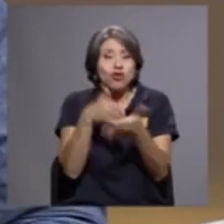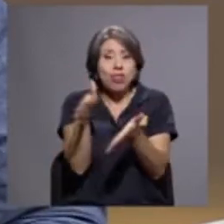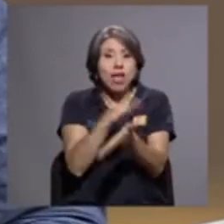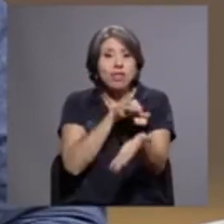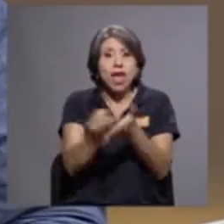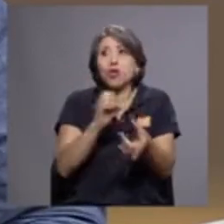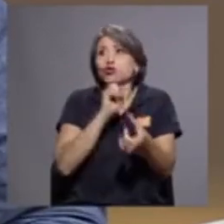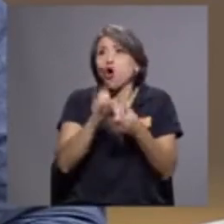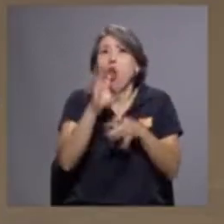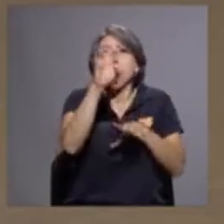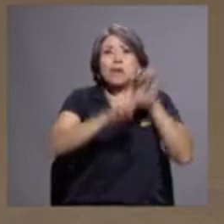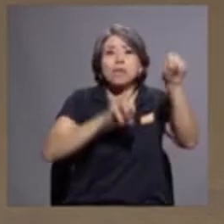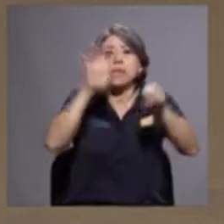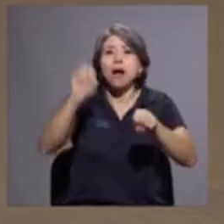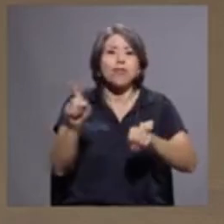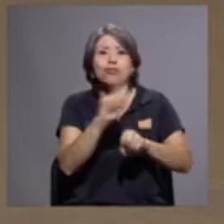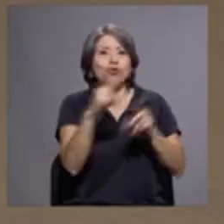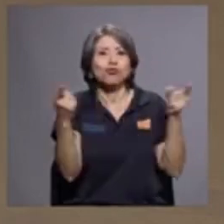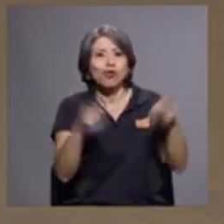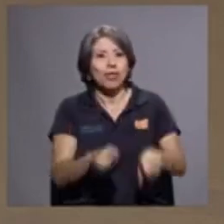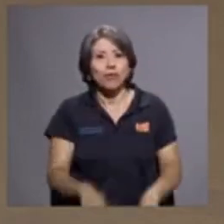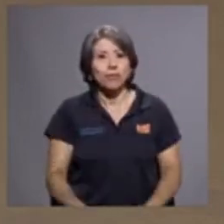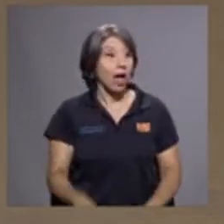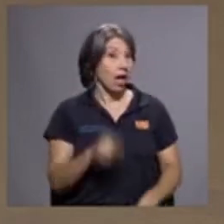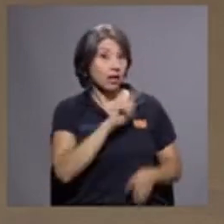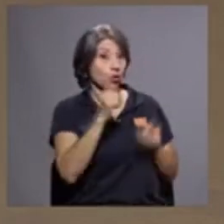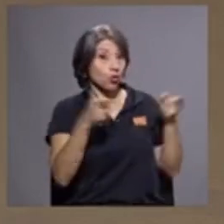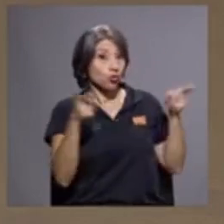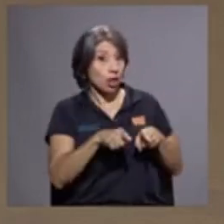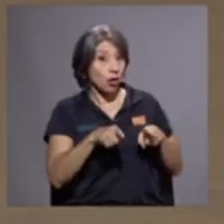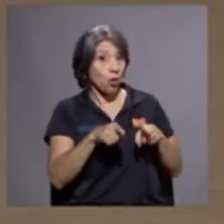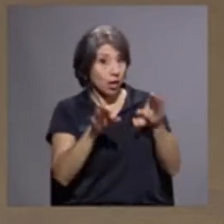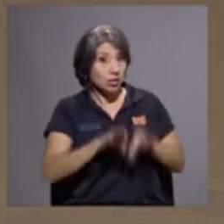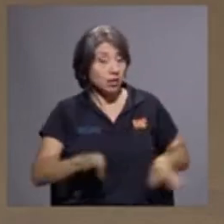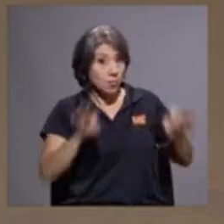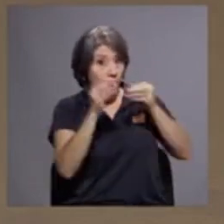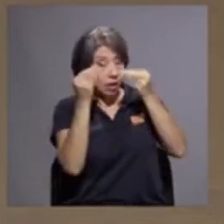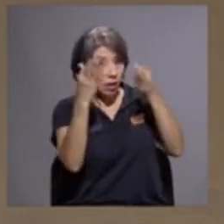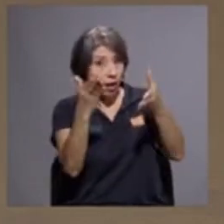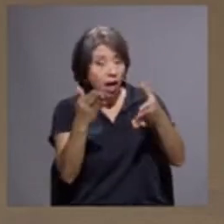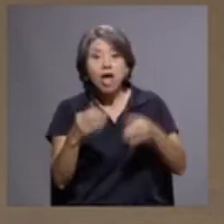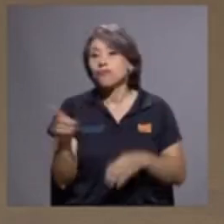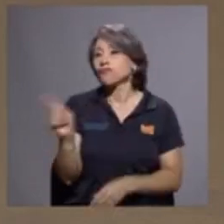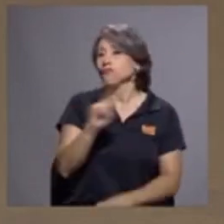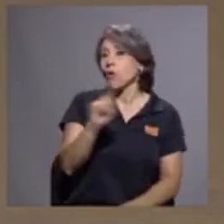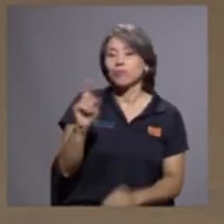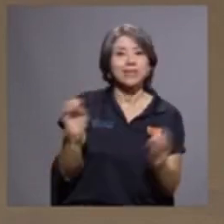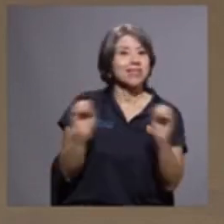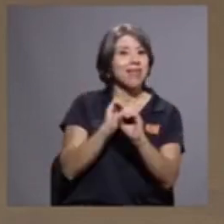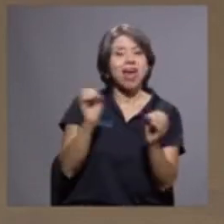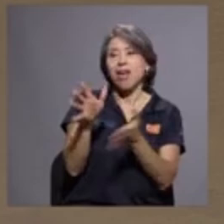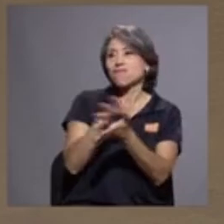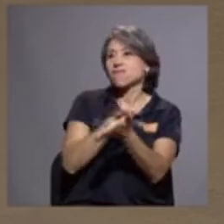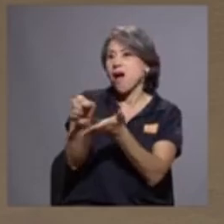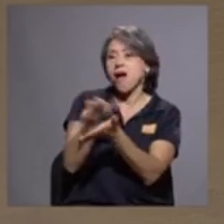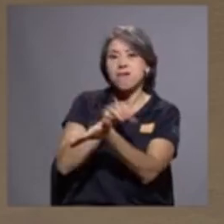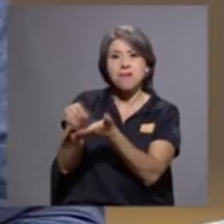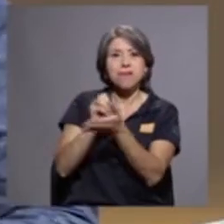no. Eso no sucedió y es importante que la gente lo sepa. No, señor, nada, digamos, ninguna de esas cosas sucedió,